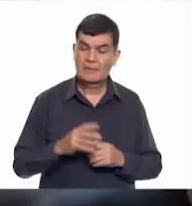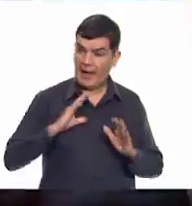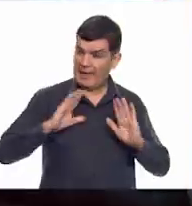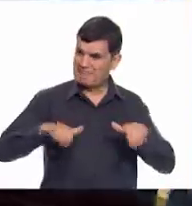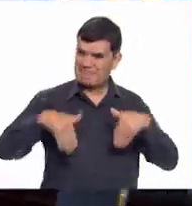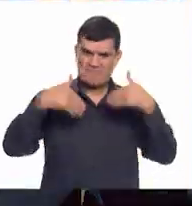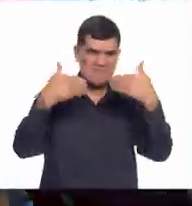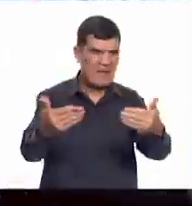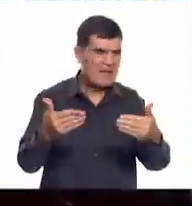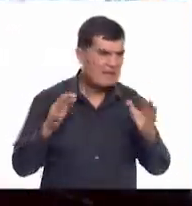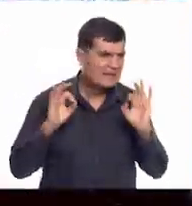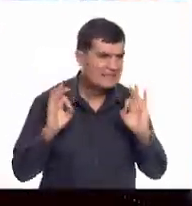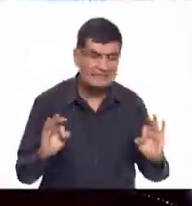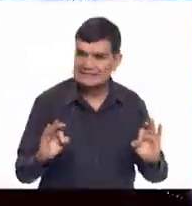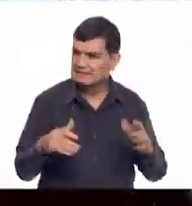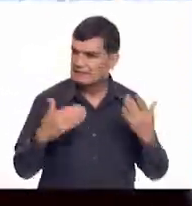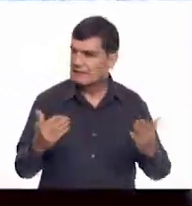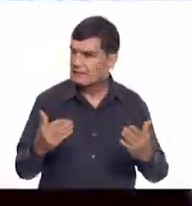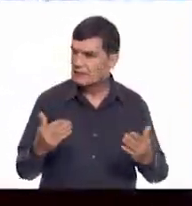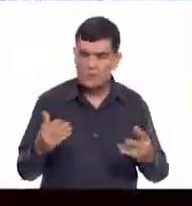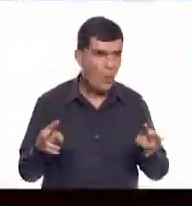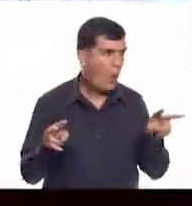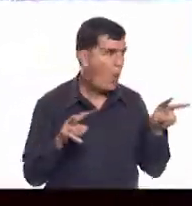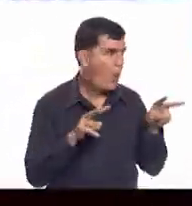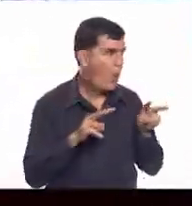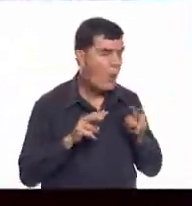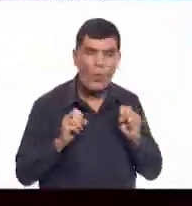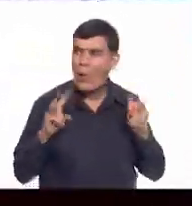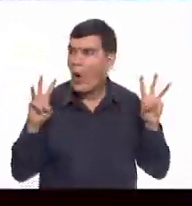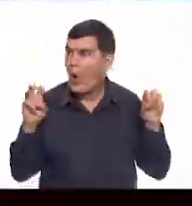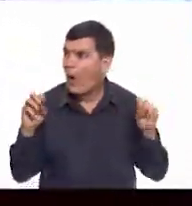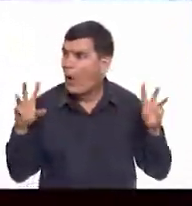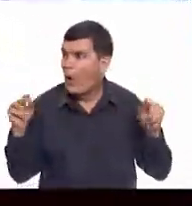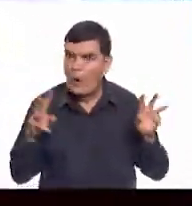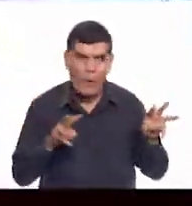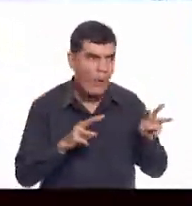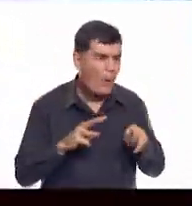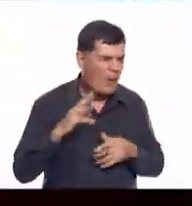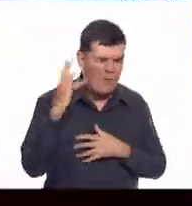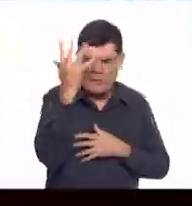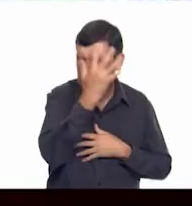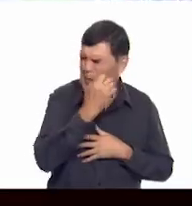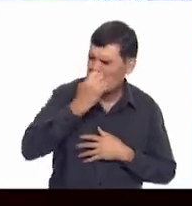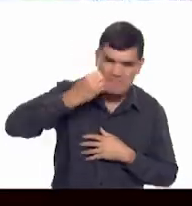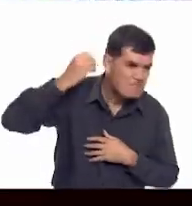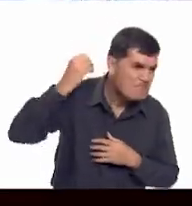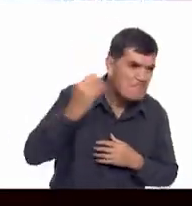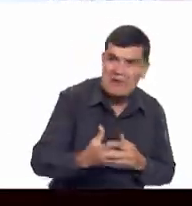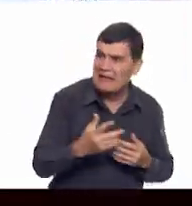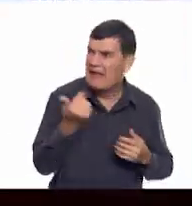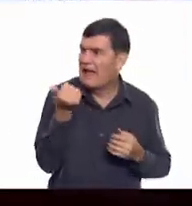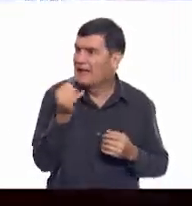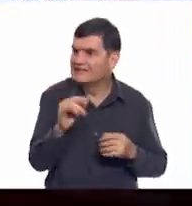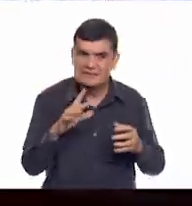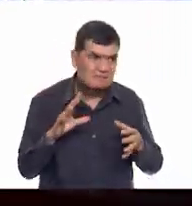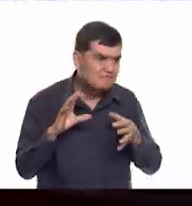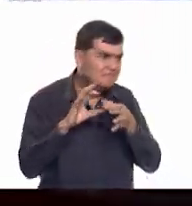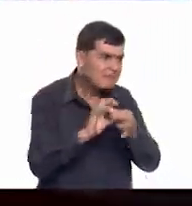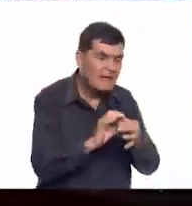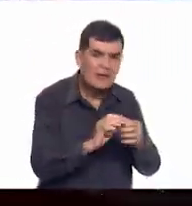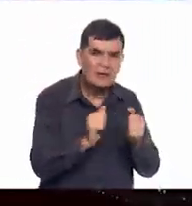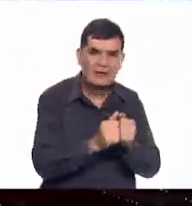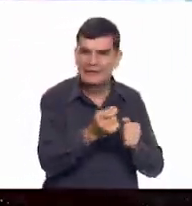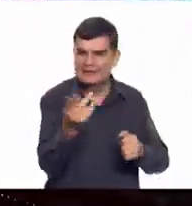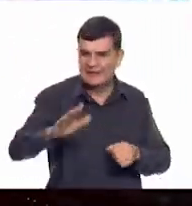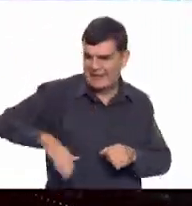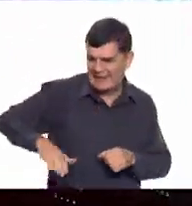¡Llegamos, Eric! ¿Cómo ves? ¡Guau! ¿Qué te parece? ¡Maravilloso! Así deben lucir los vínculos de los que